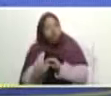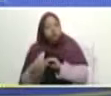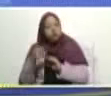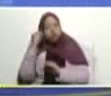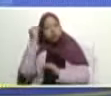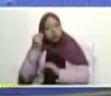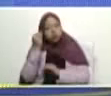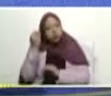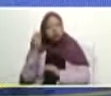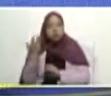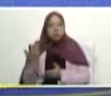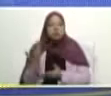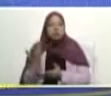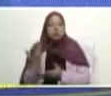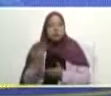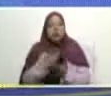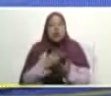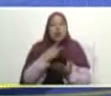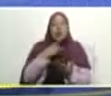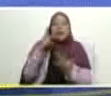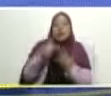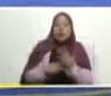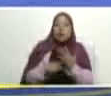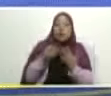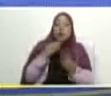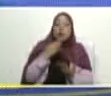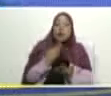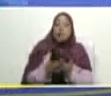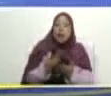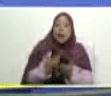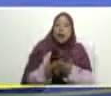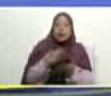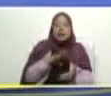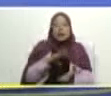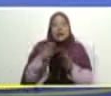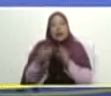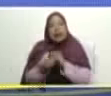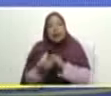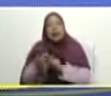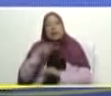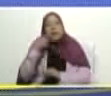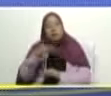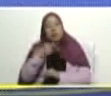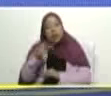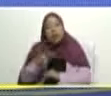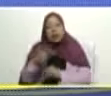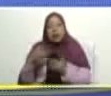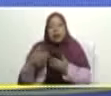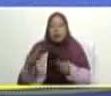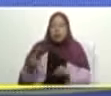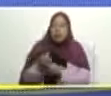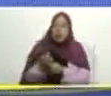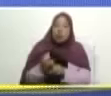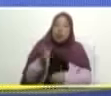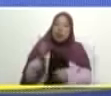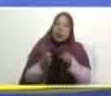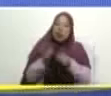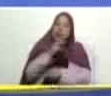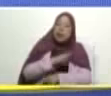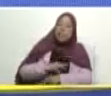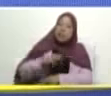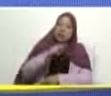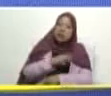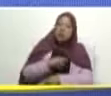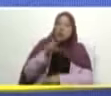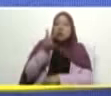reingeniería de los planes de los las políticas públicas de algunas misiones para adecuarlas